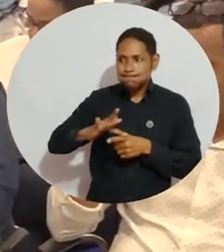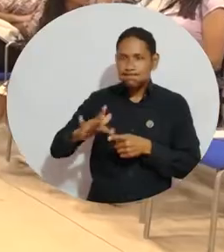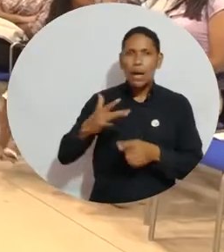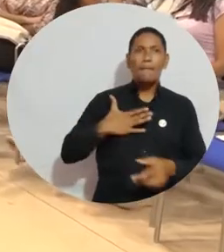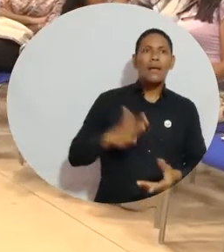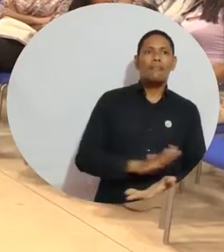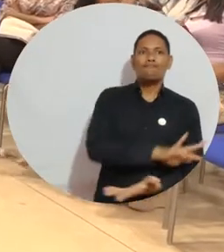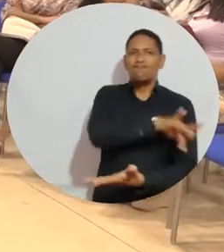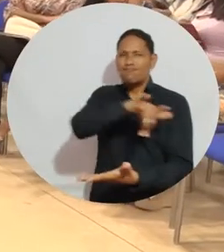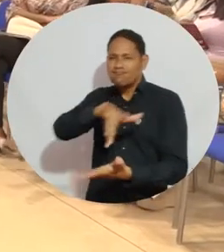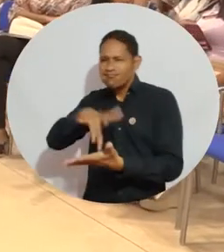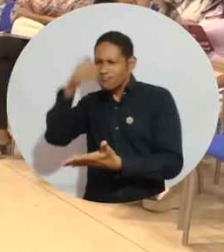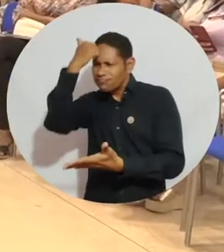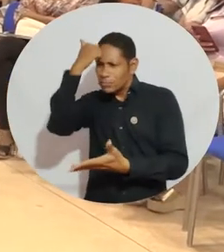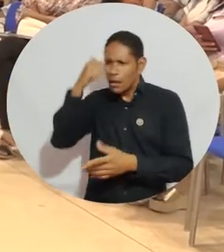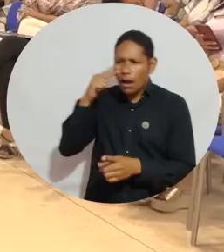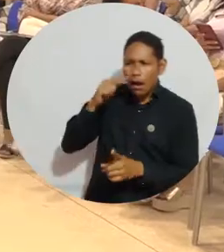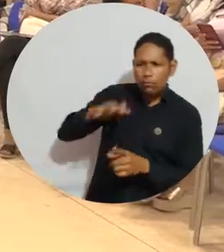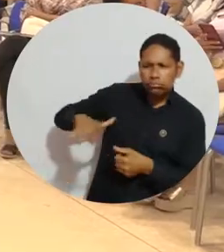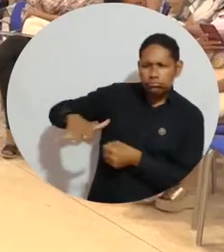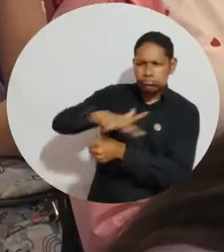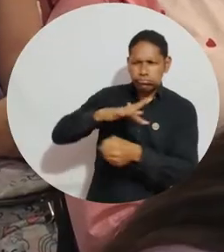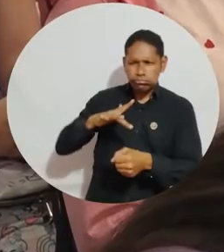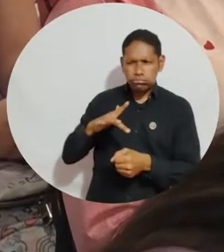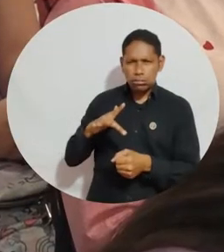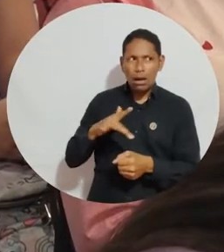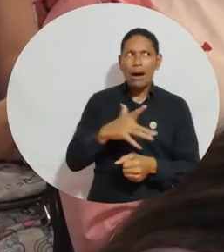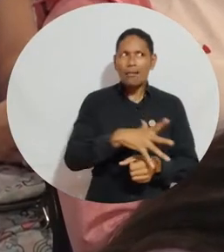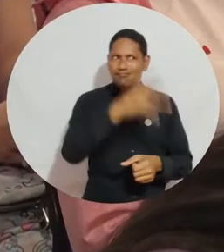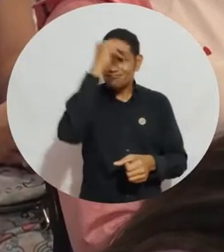ponerlo en la práctica en nuestro rol como docente.